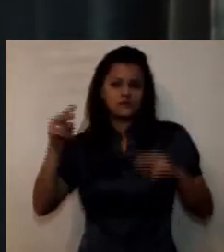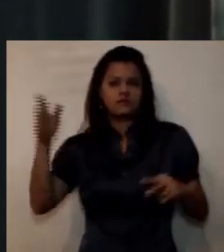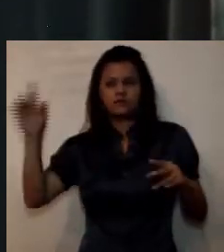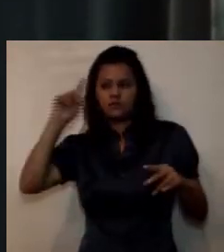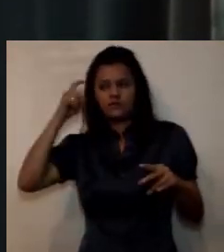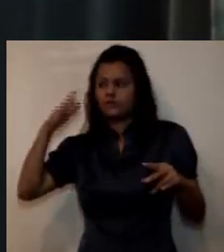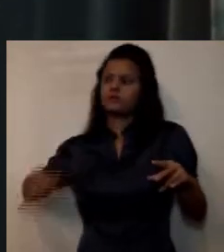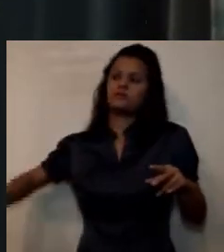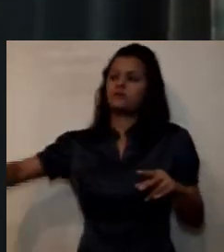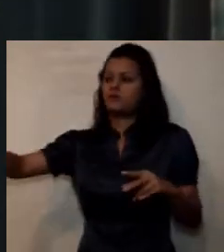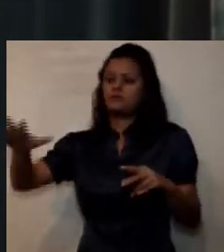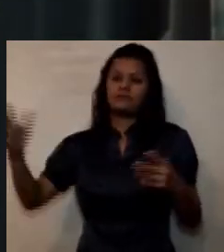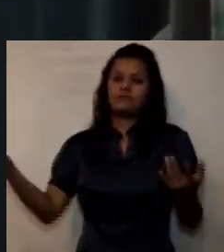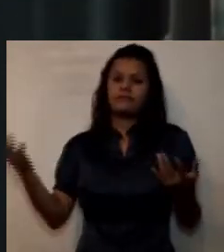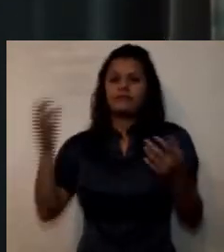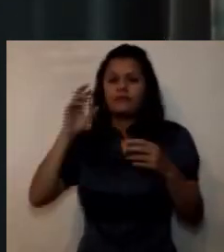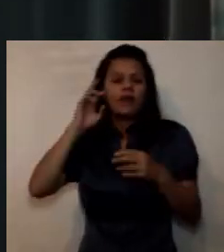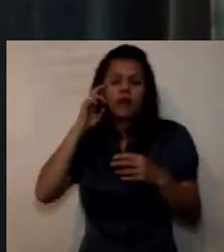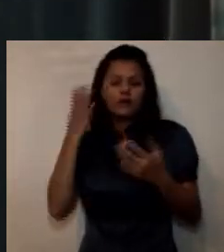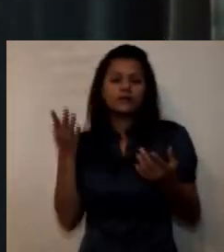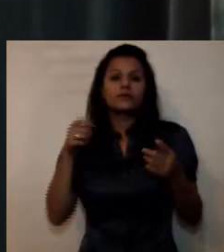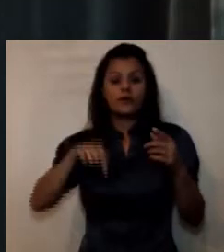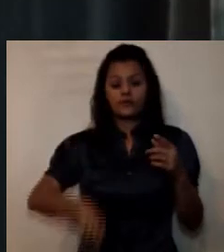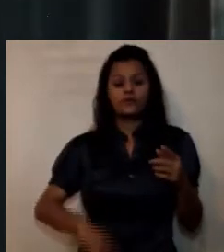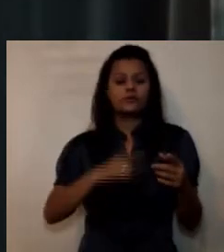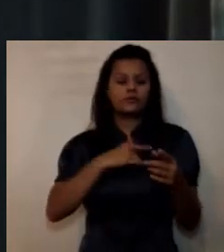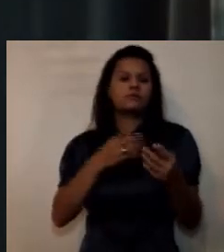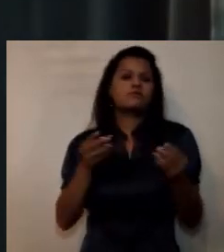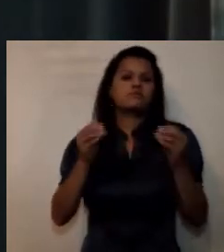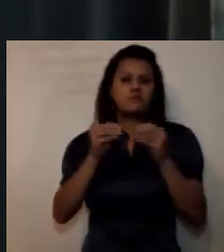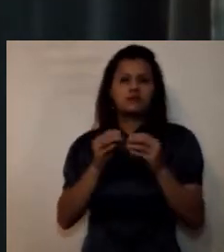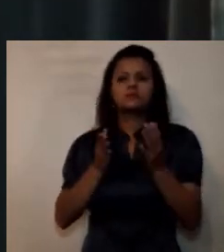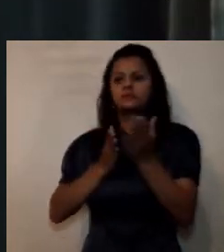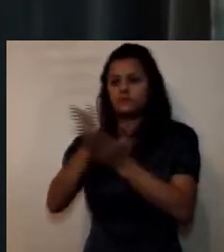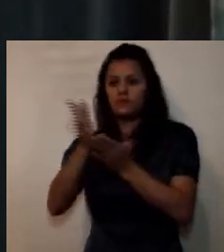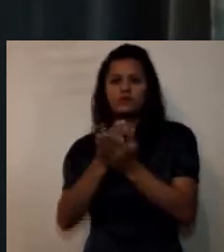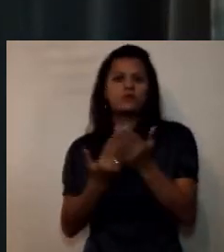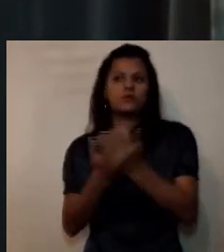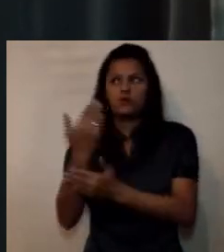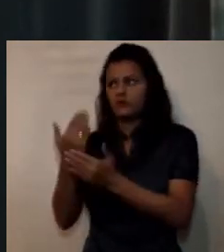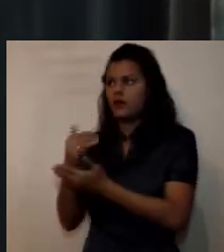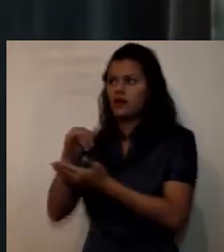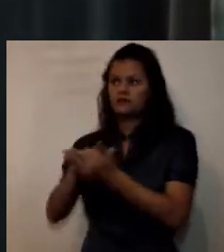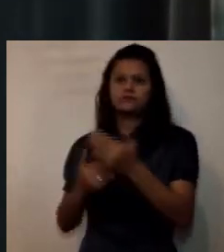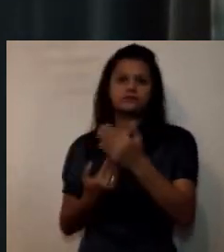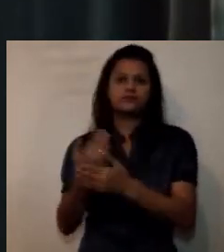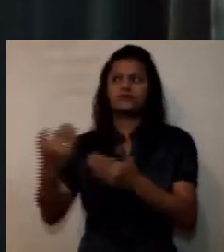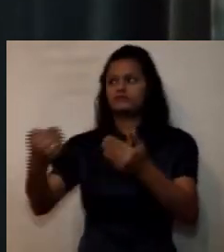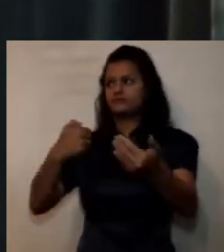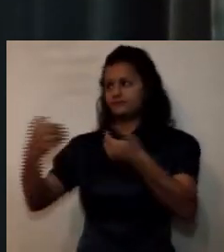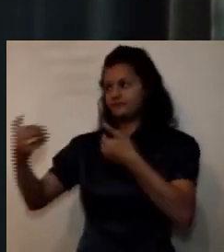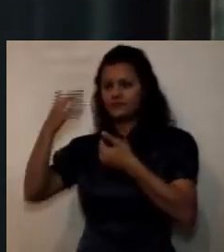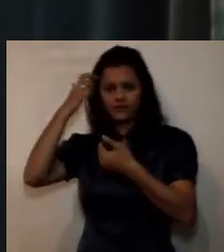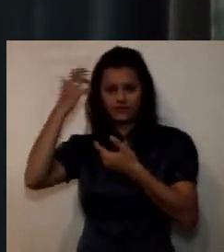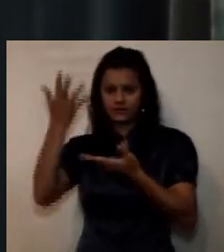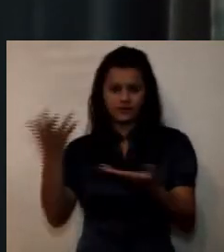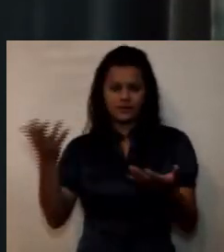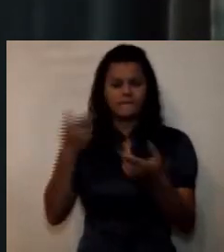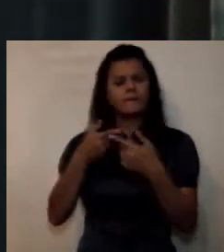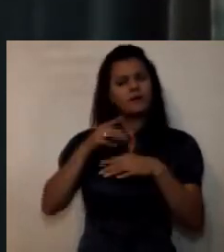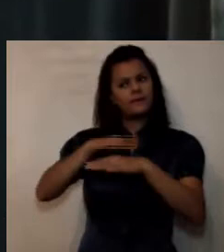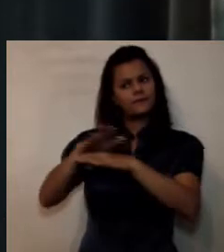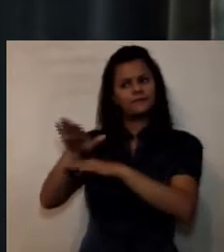crecimiento de la universidad en sus programas de pregrado y posgrado pero como acabamos de mencionar en las prioridades estratégicas del 2017